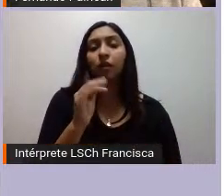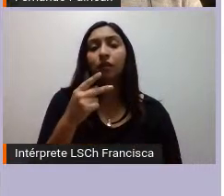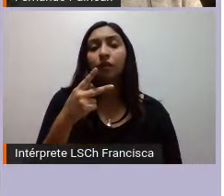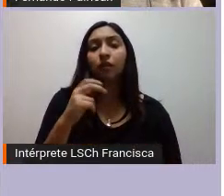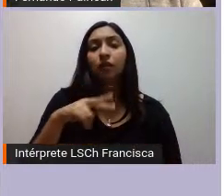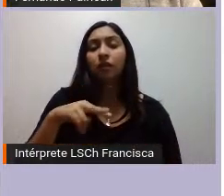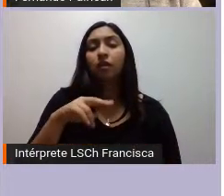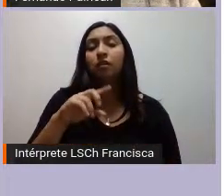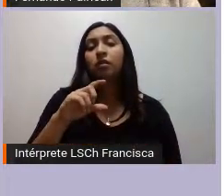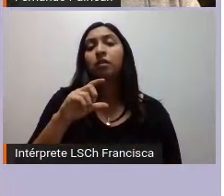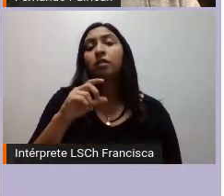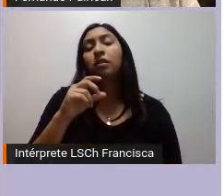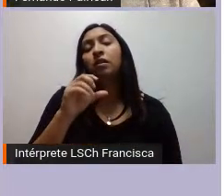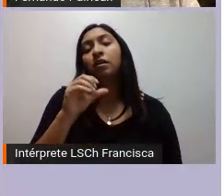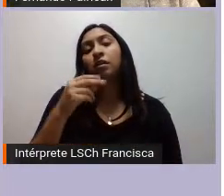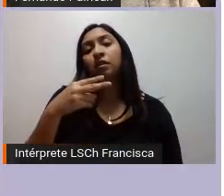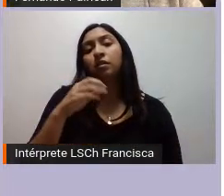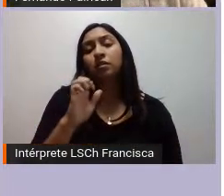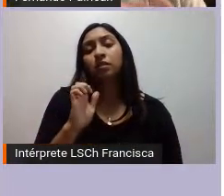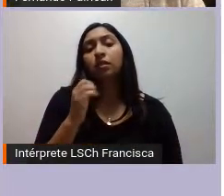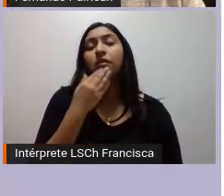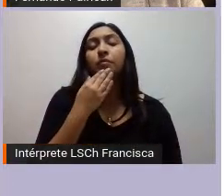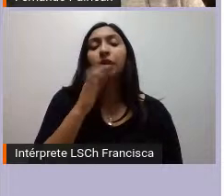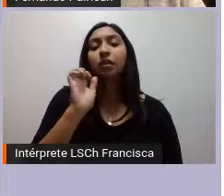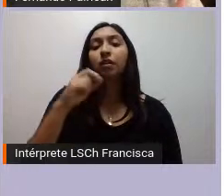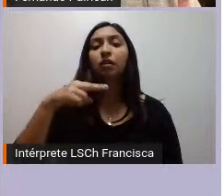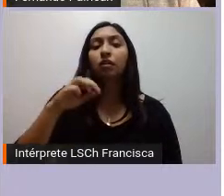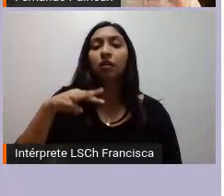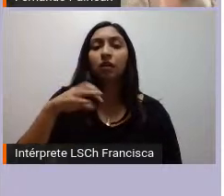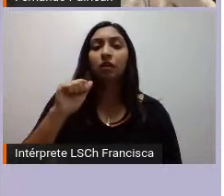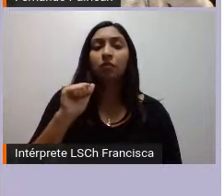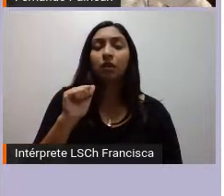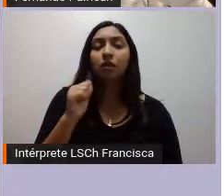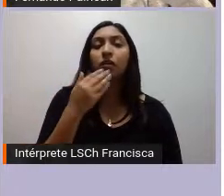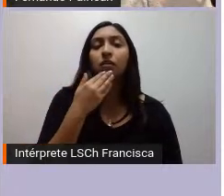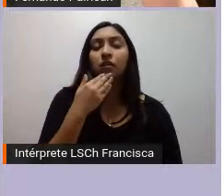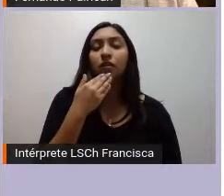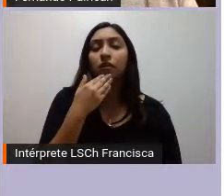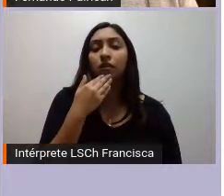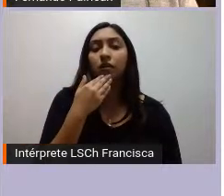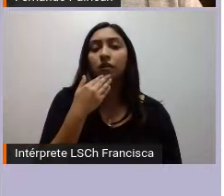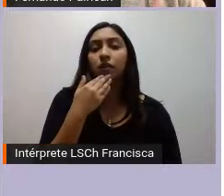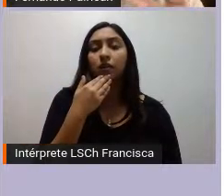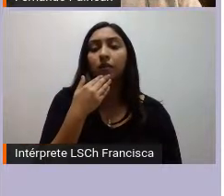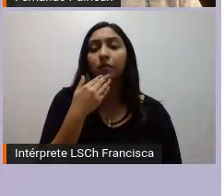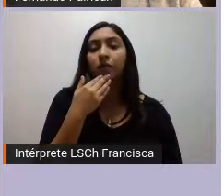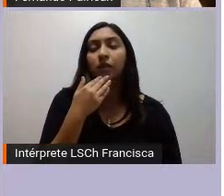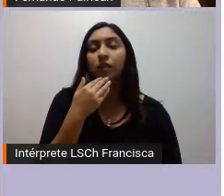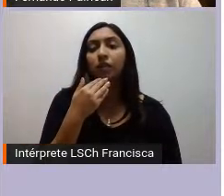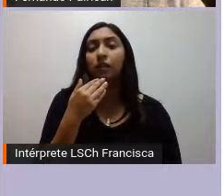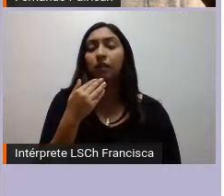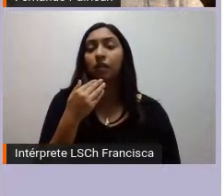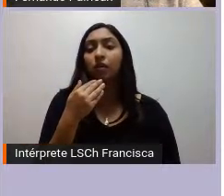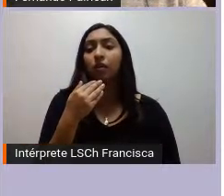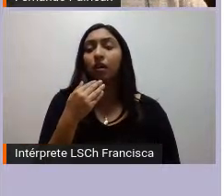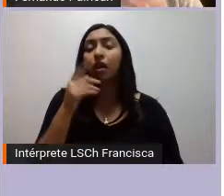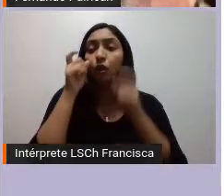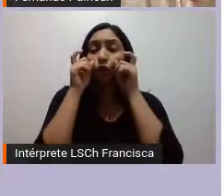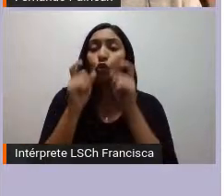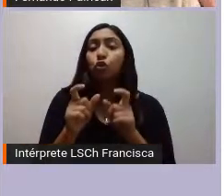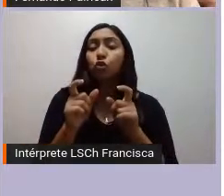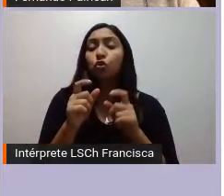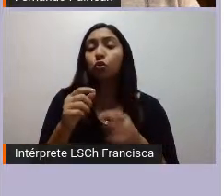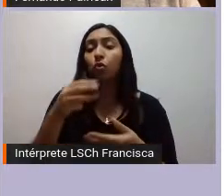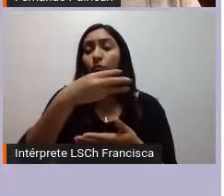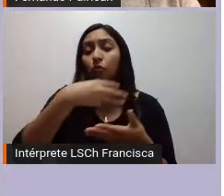también han hecho aspectos concretos se han atrevido en algunos casos a tomar el control municipal y hoy